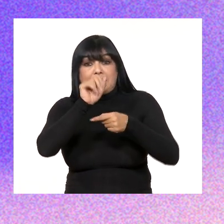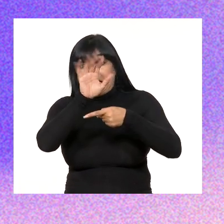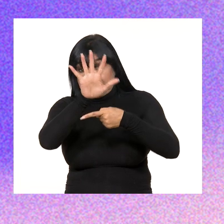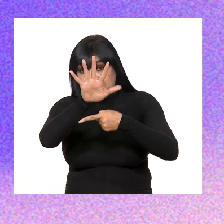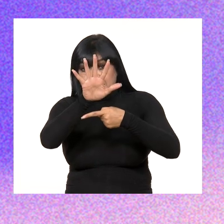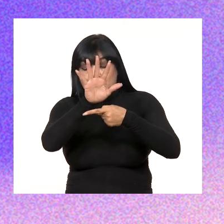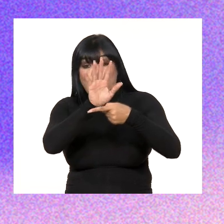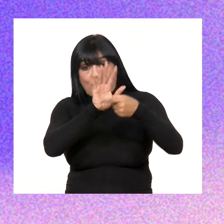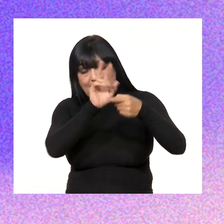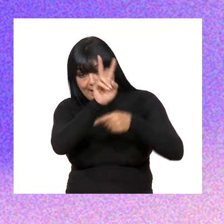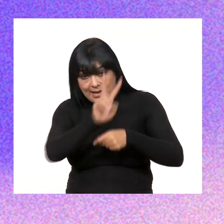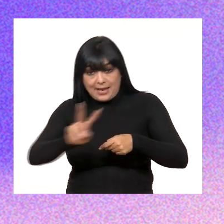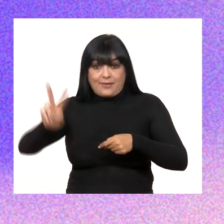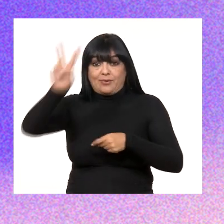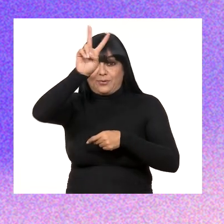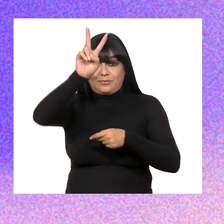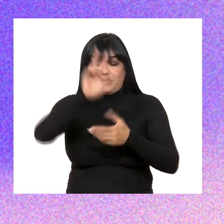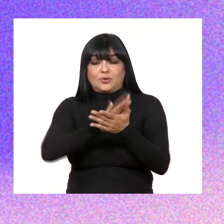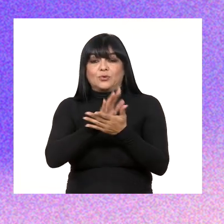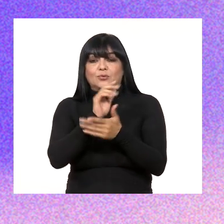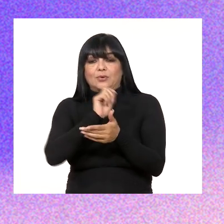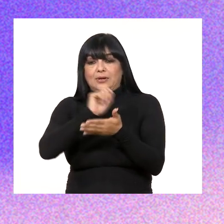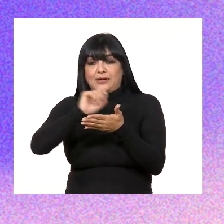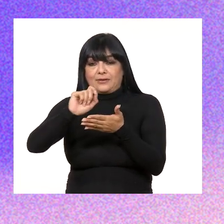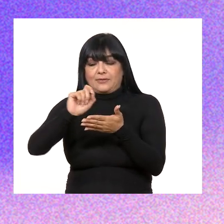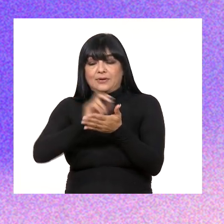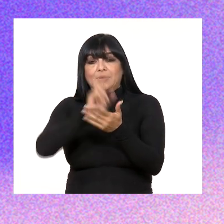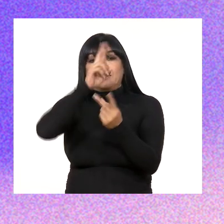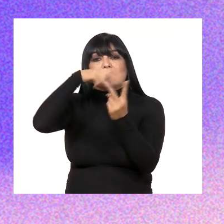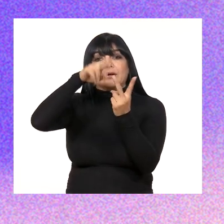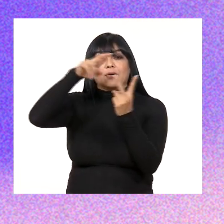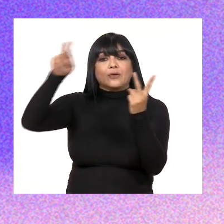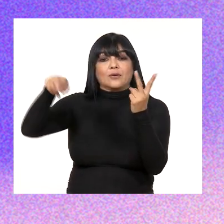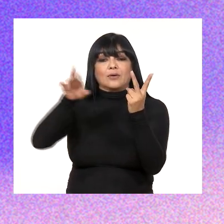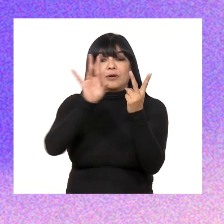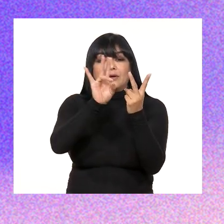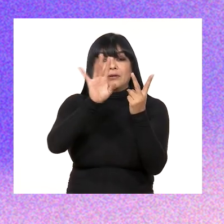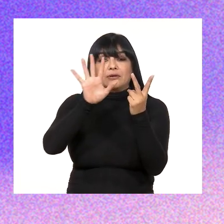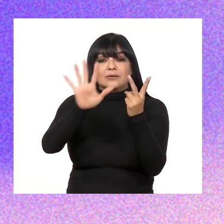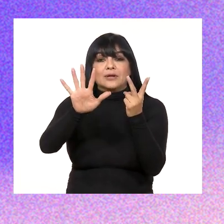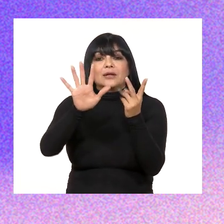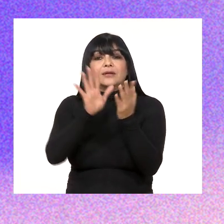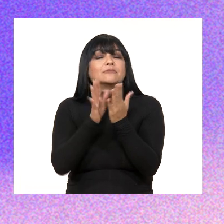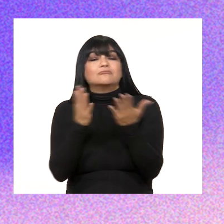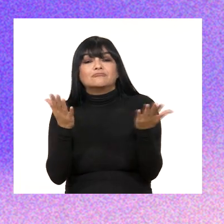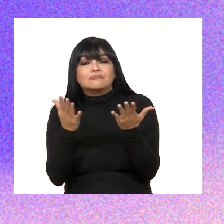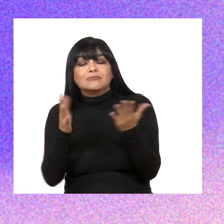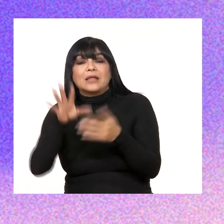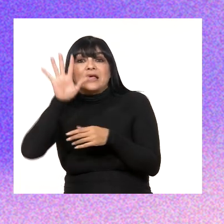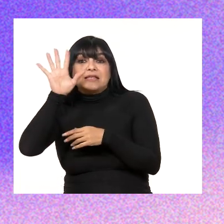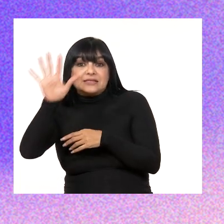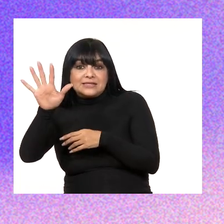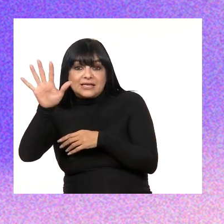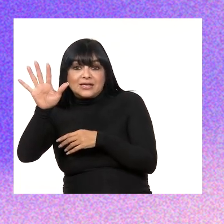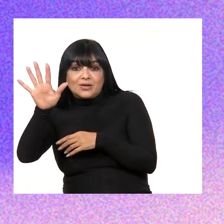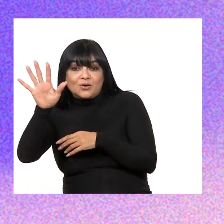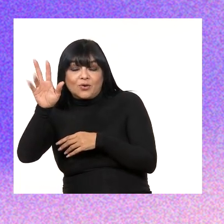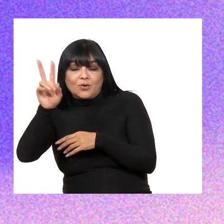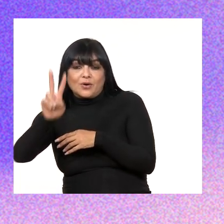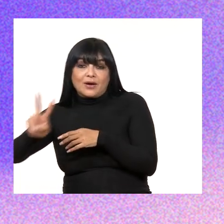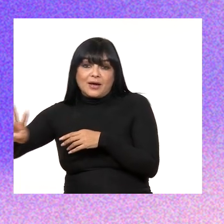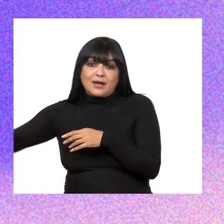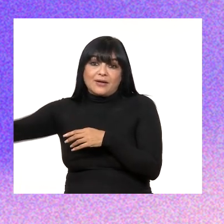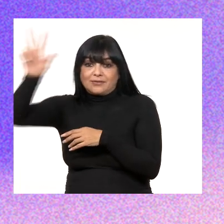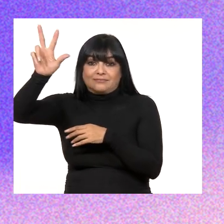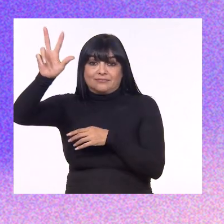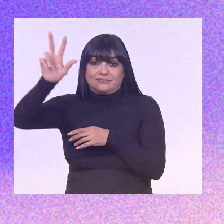5 elevado a la 2. Entonces podemos escribir la raíz cuadrada de 75 como 5 raíz